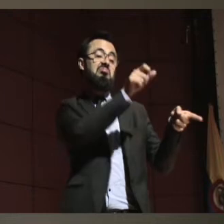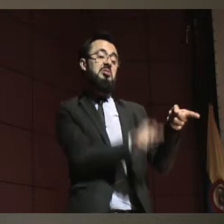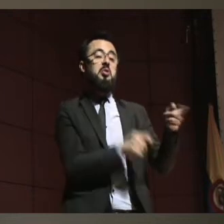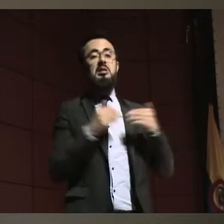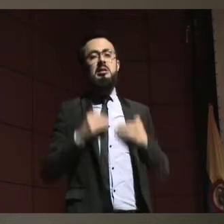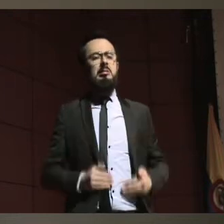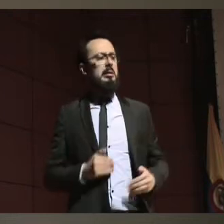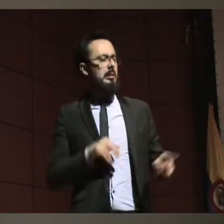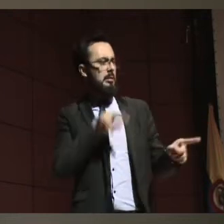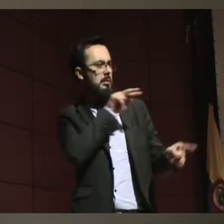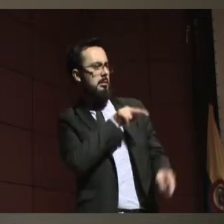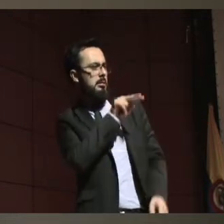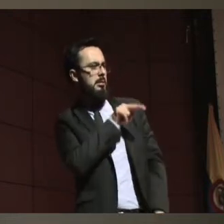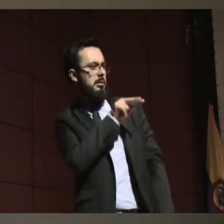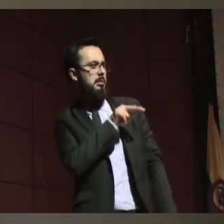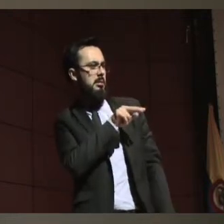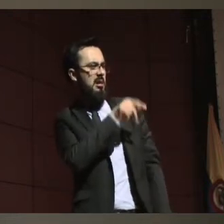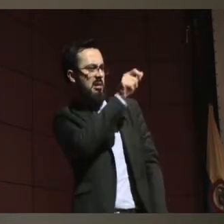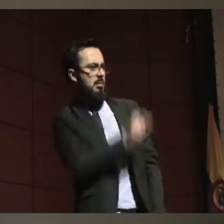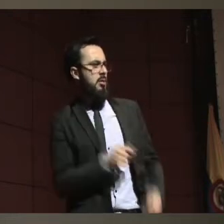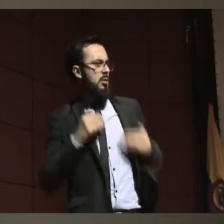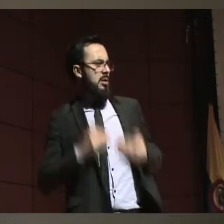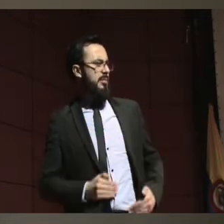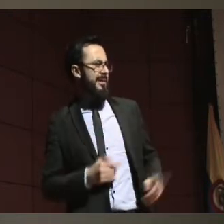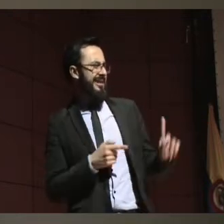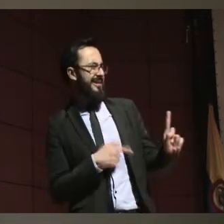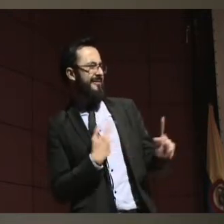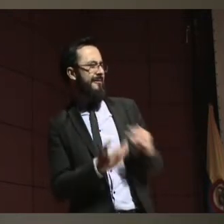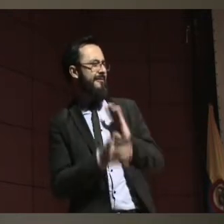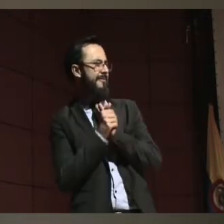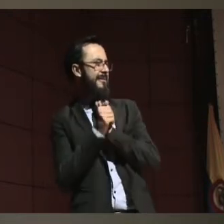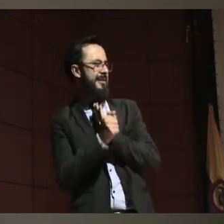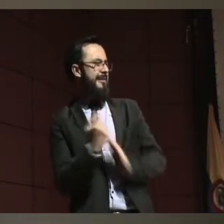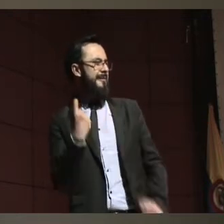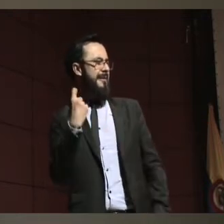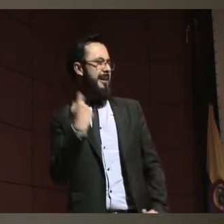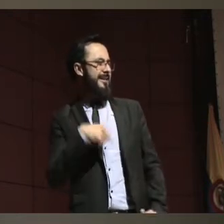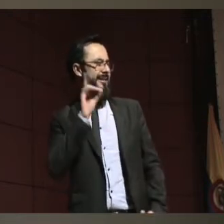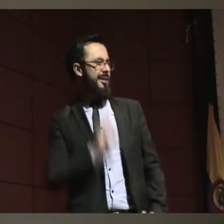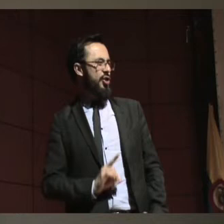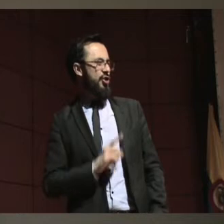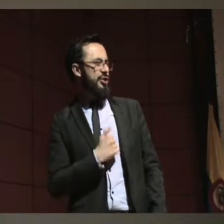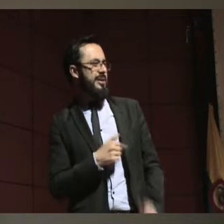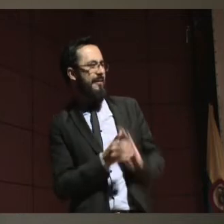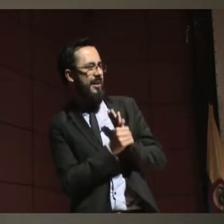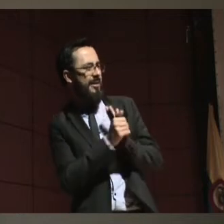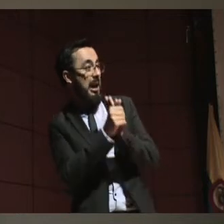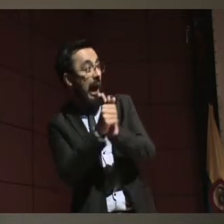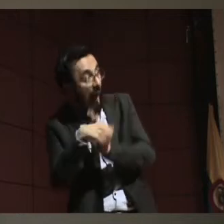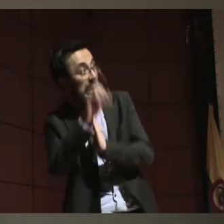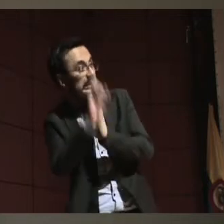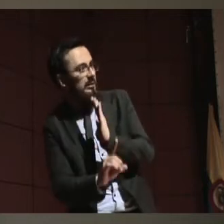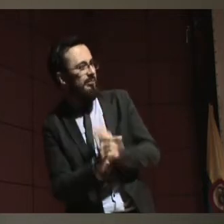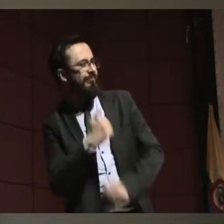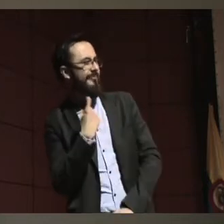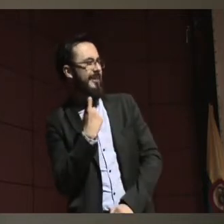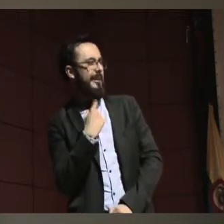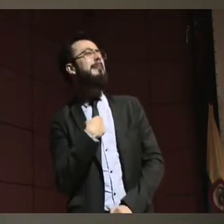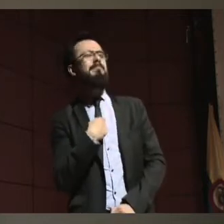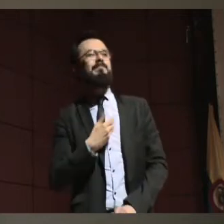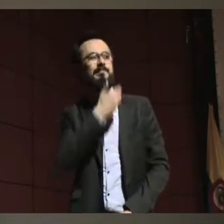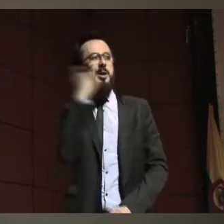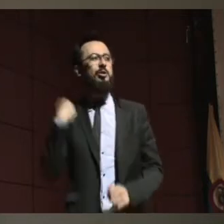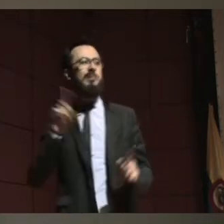las habilidades todavía para poder llegar hasta este punto, seguramente podríamos darle la razón a la interdicción,